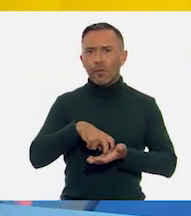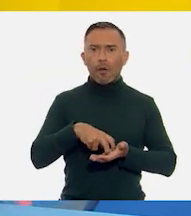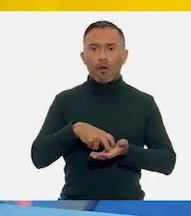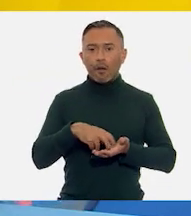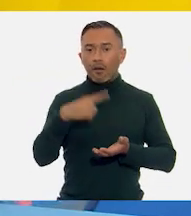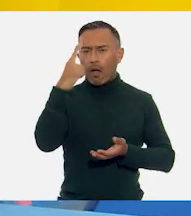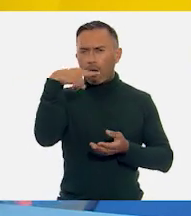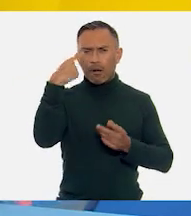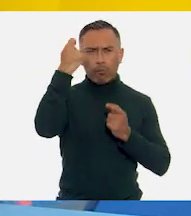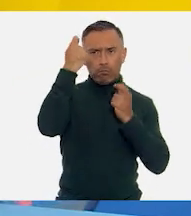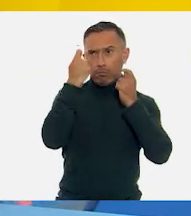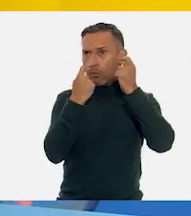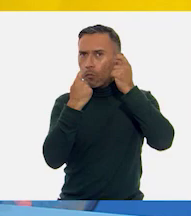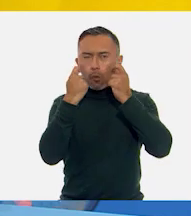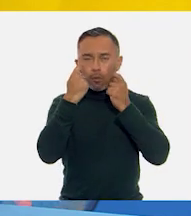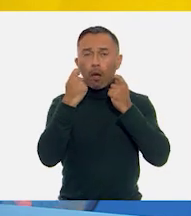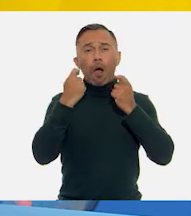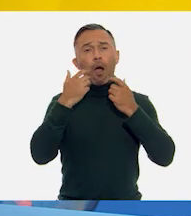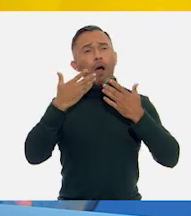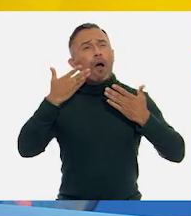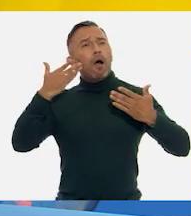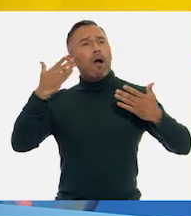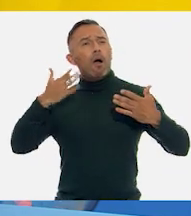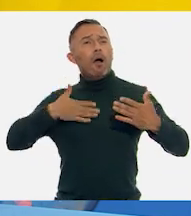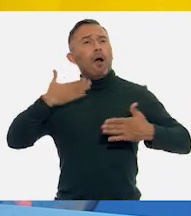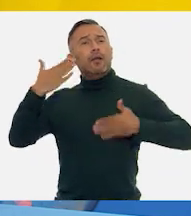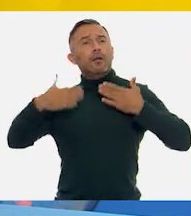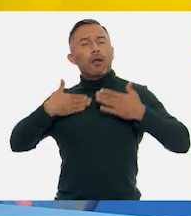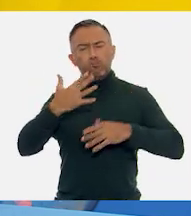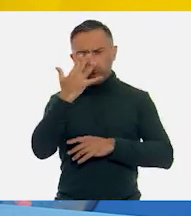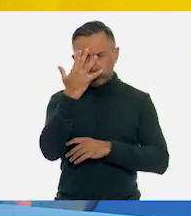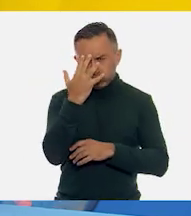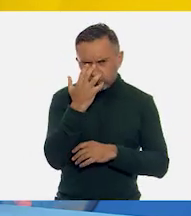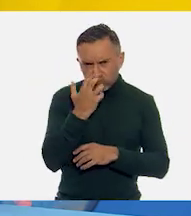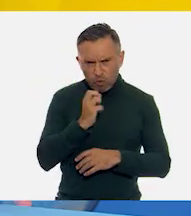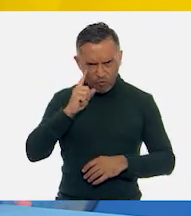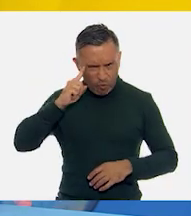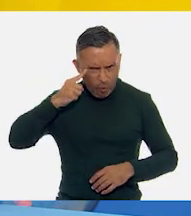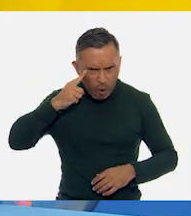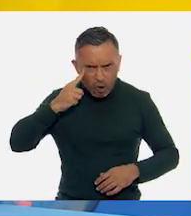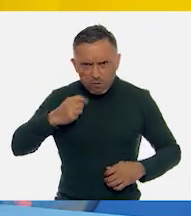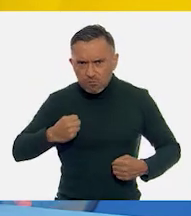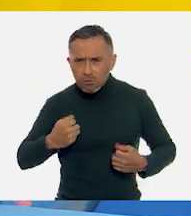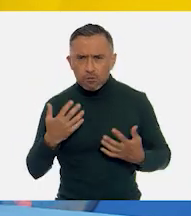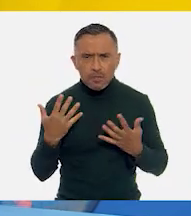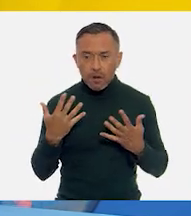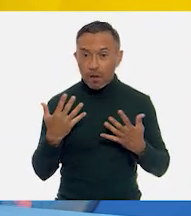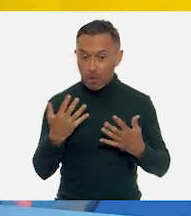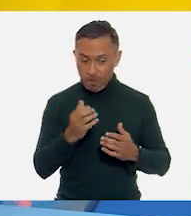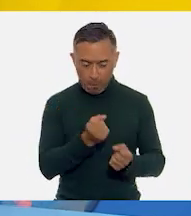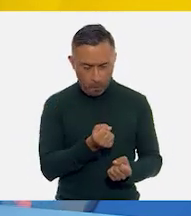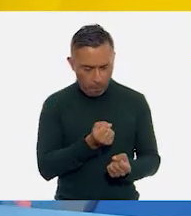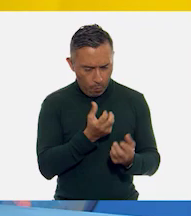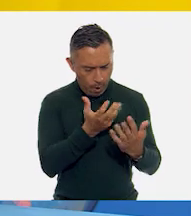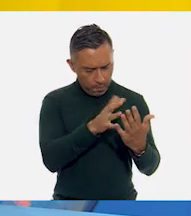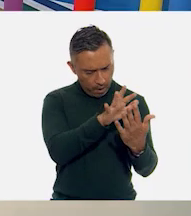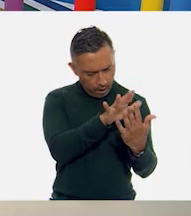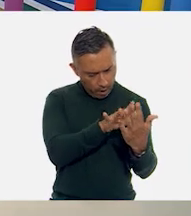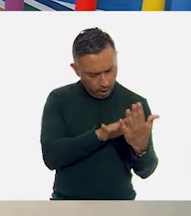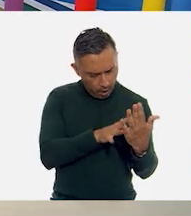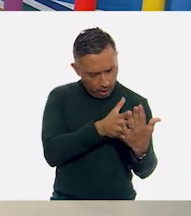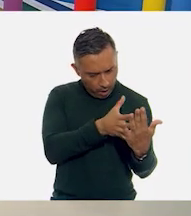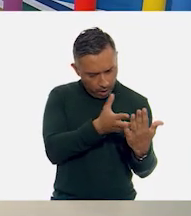gestos con la cara, si es de alegría, si es de tristeza, si es enojo. Y vamos a sentir el poema, lo vamos a vivir.